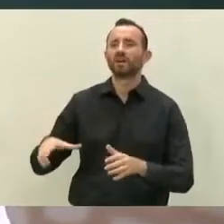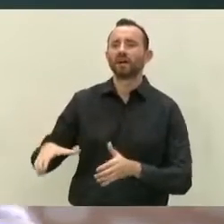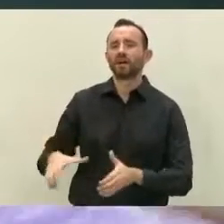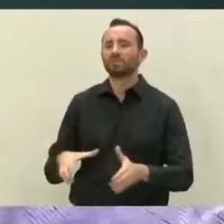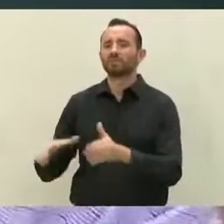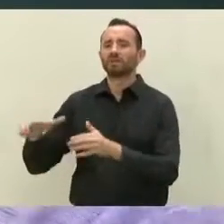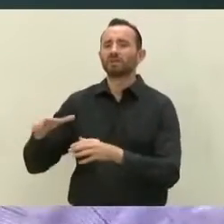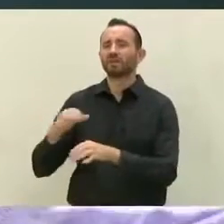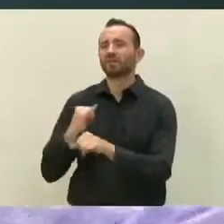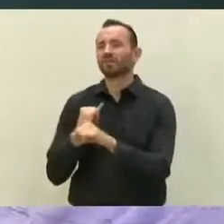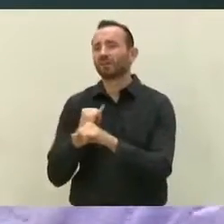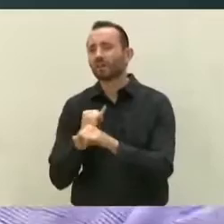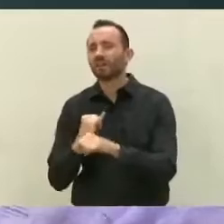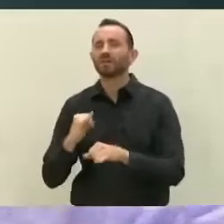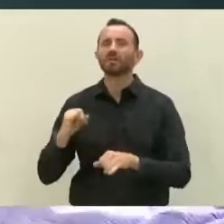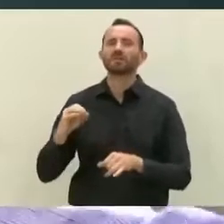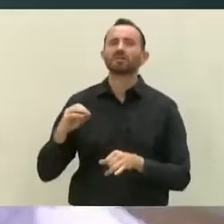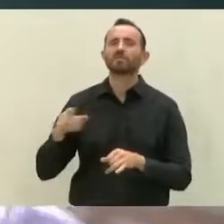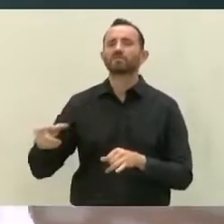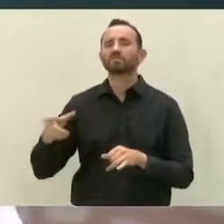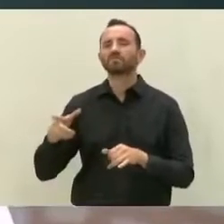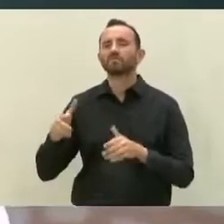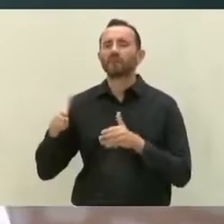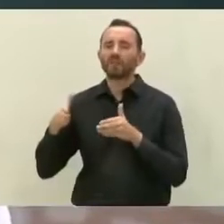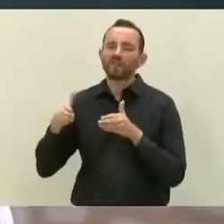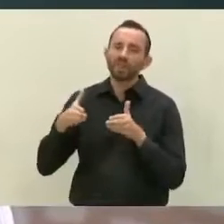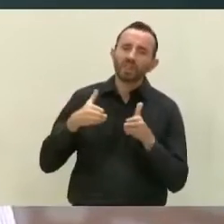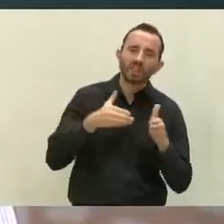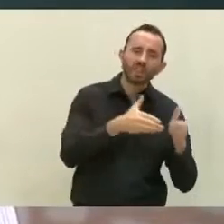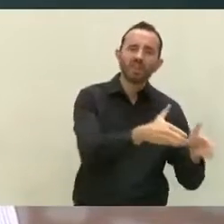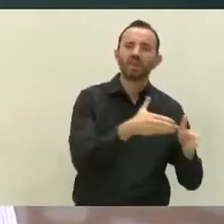para que los formen, los eduquen.